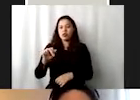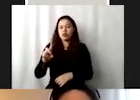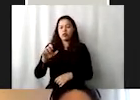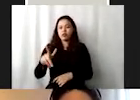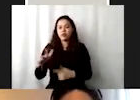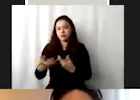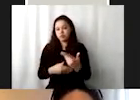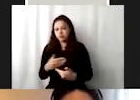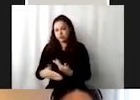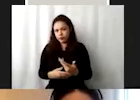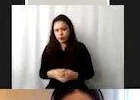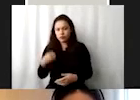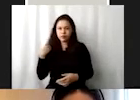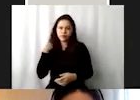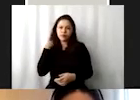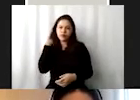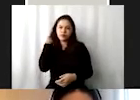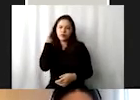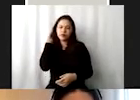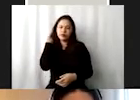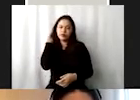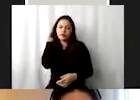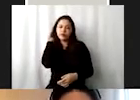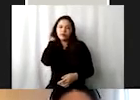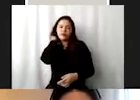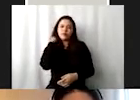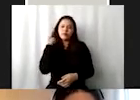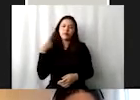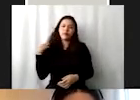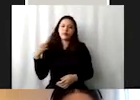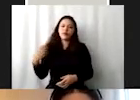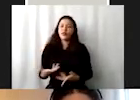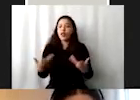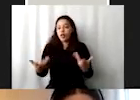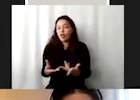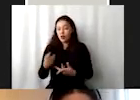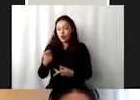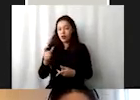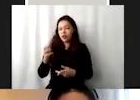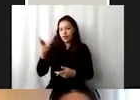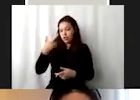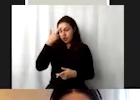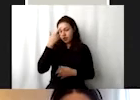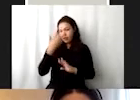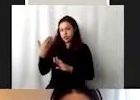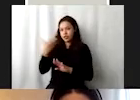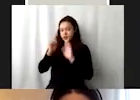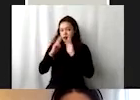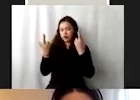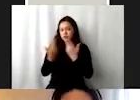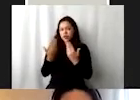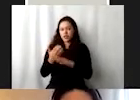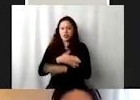recordando lo que veíamos en la sesión anterior, antes de hablar sobre los